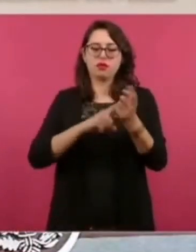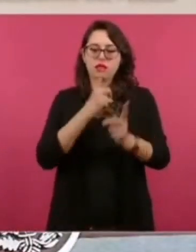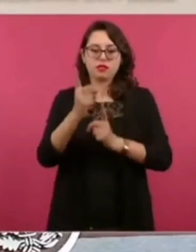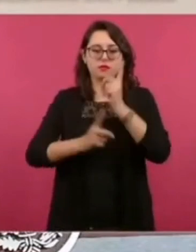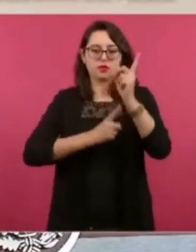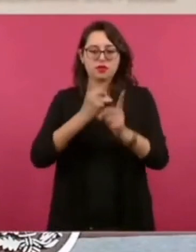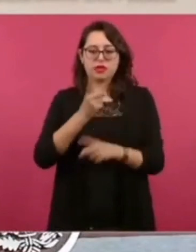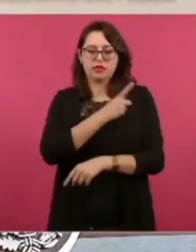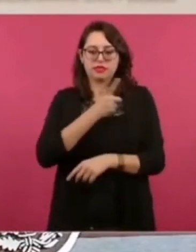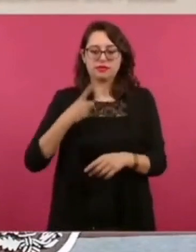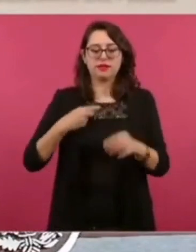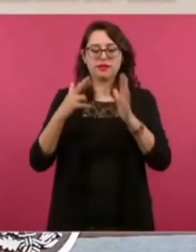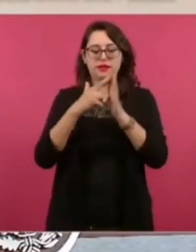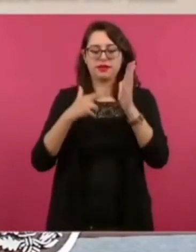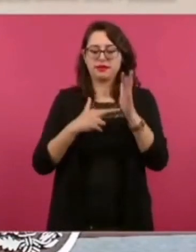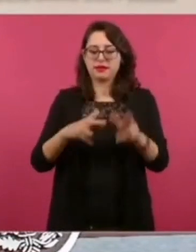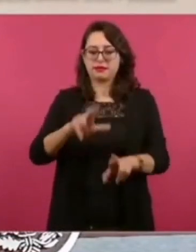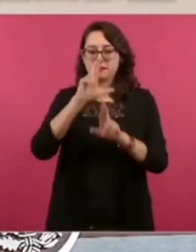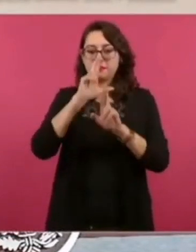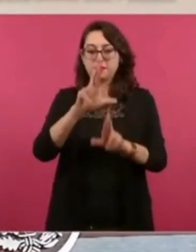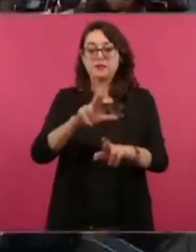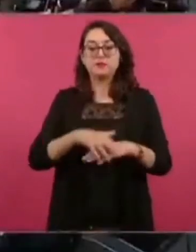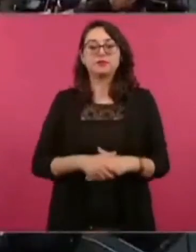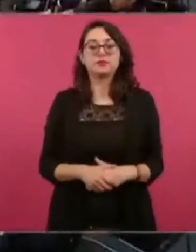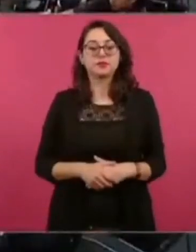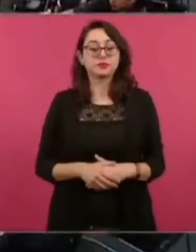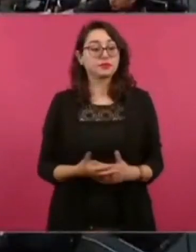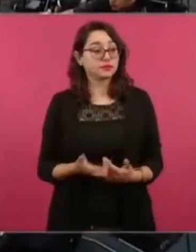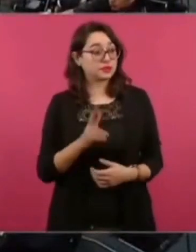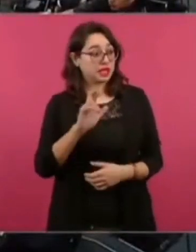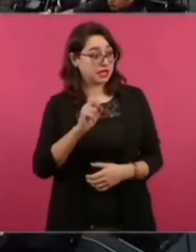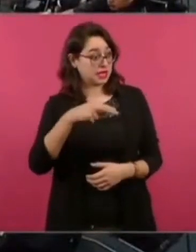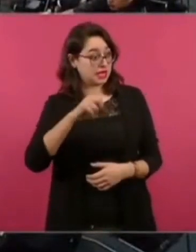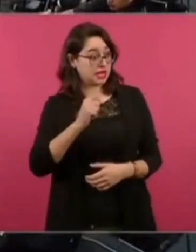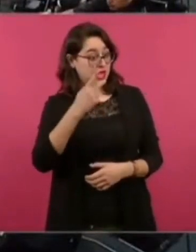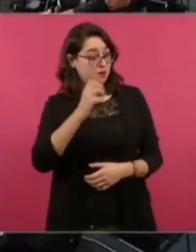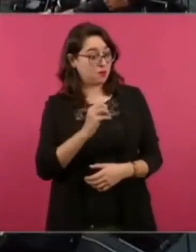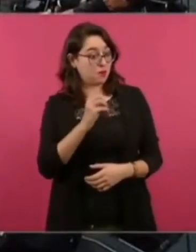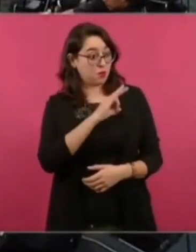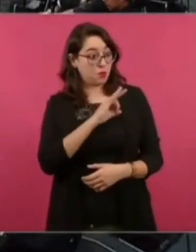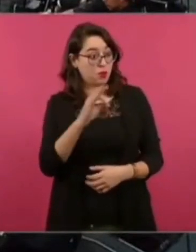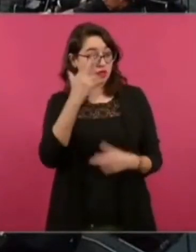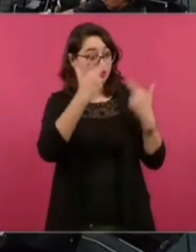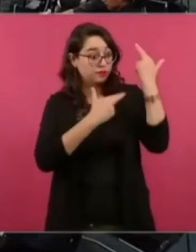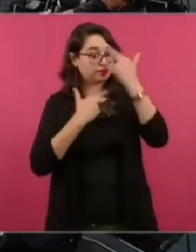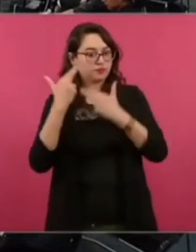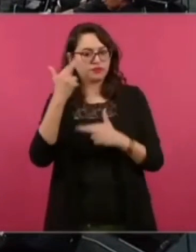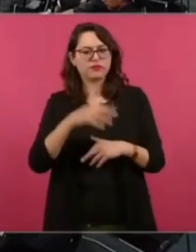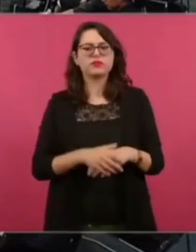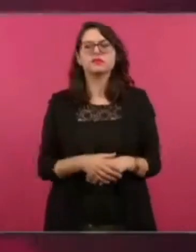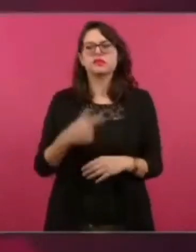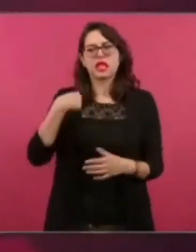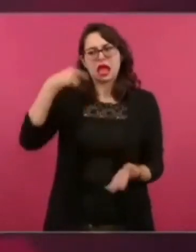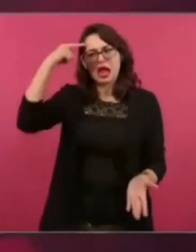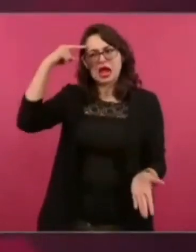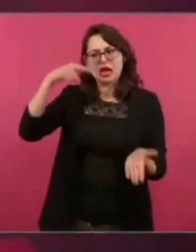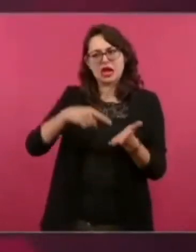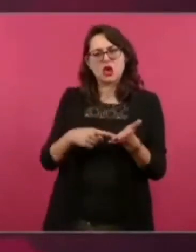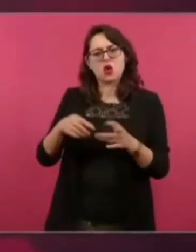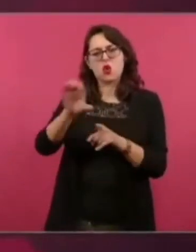Hay que respetar las reglas. Y Renato, presidente, ¿puede revisar la... Es que yo creo que la Comisión del Deporte